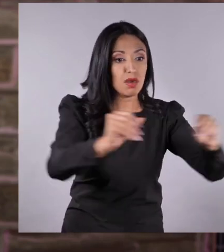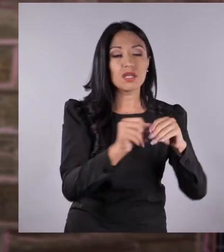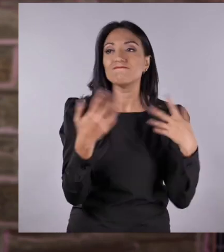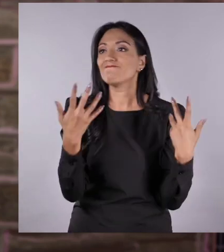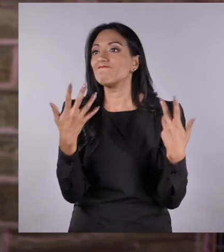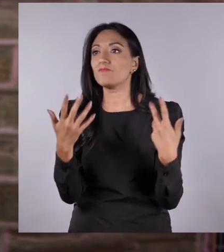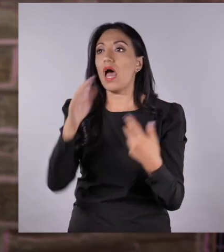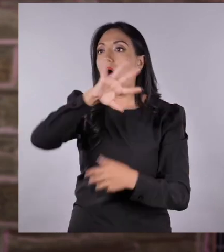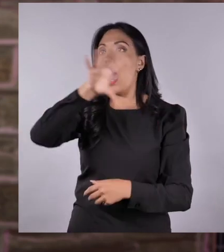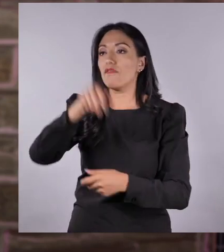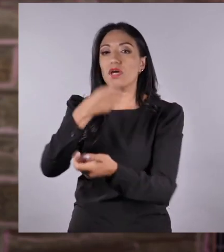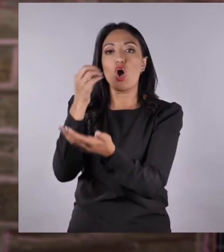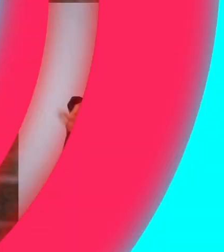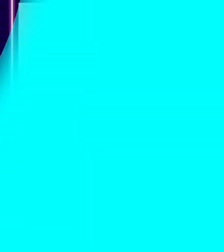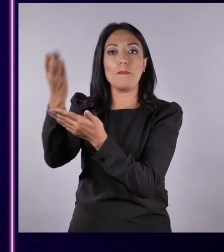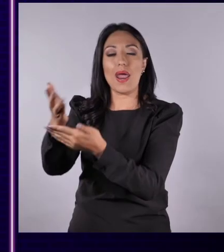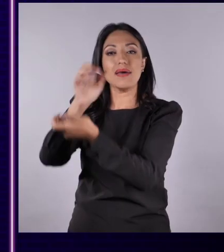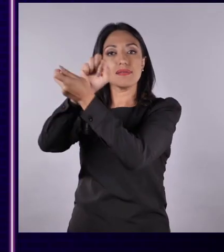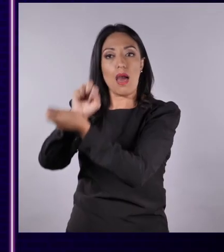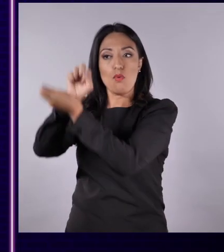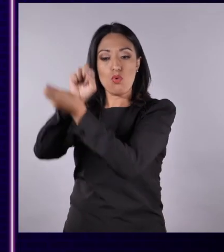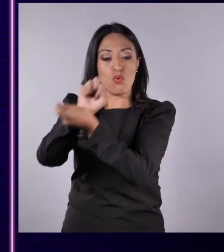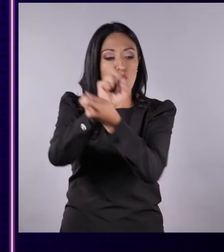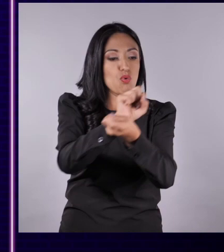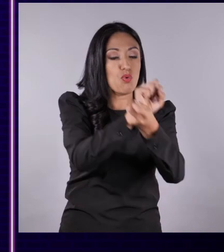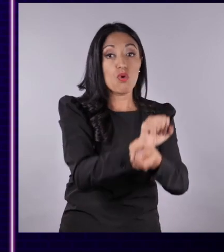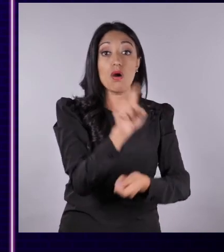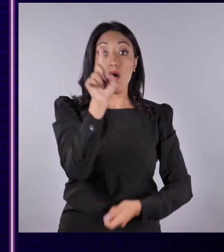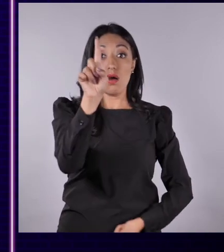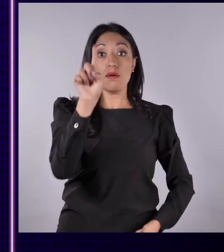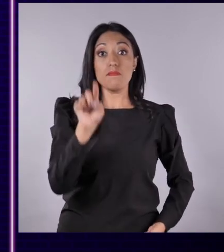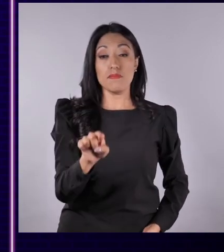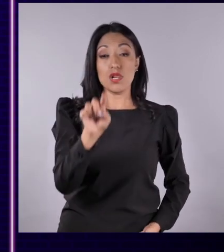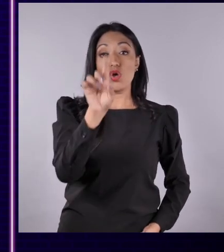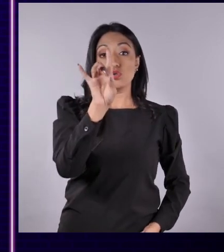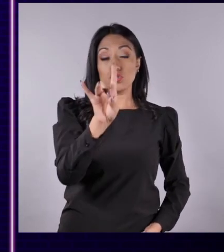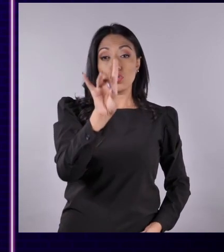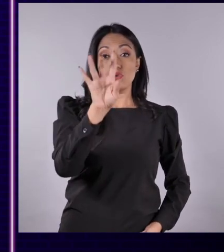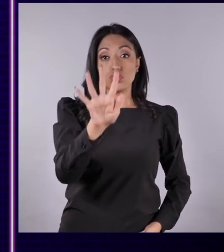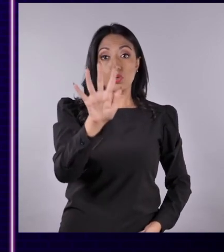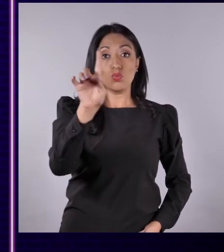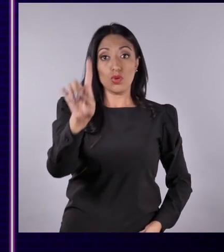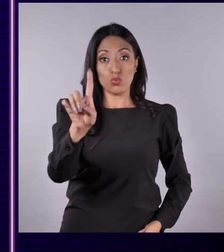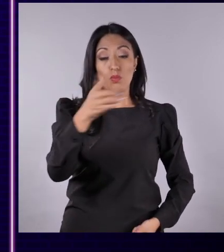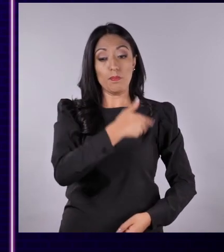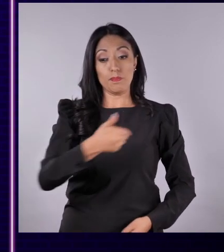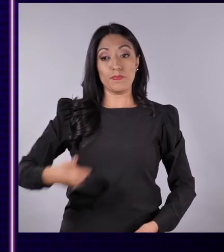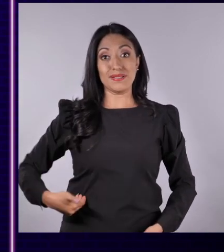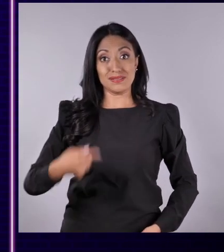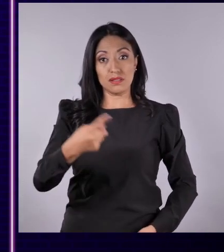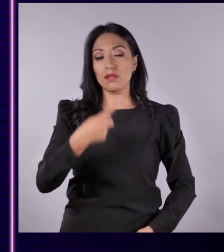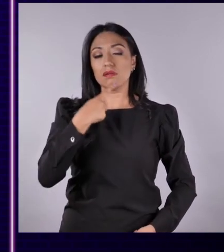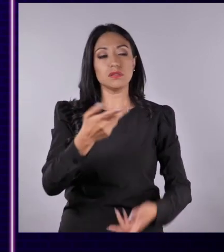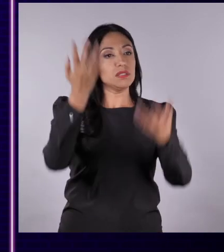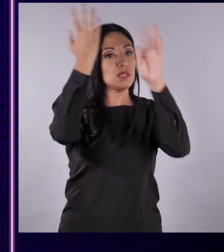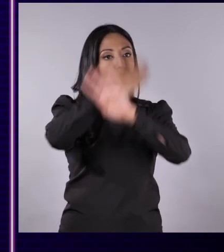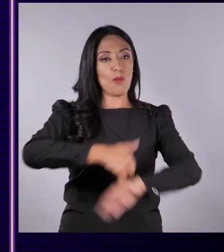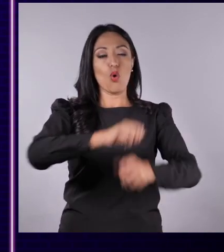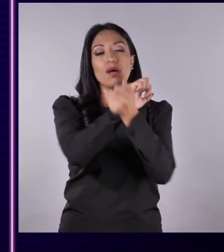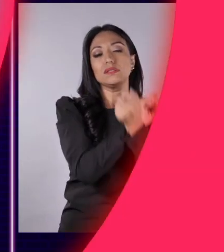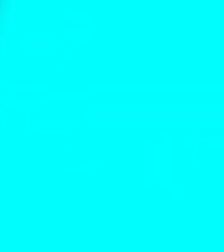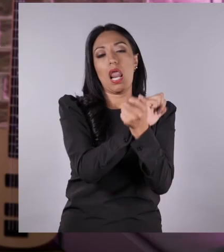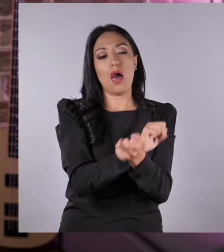dueños de las haciendas de esa zona. En 1851, el presidente José María Urbina abolió la